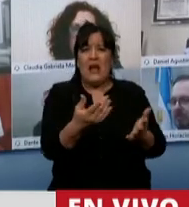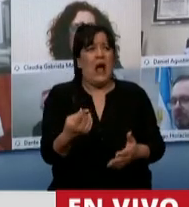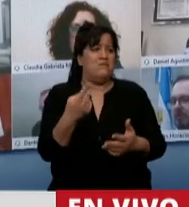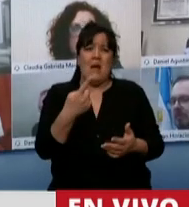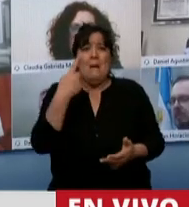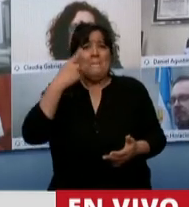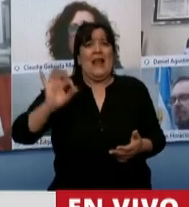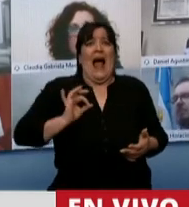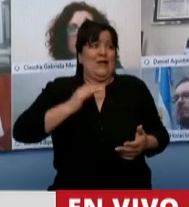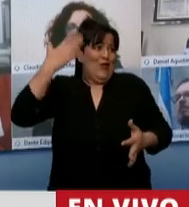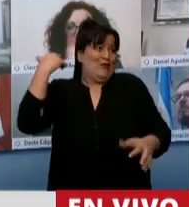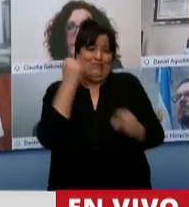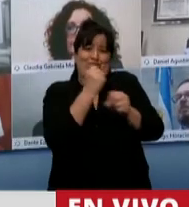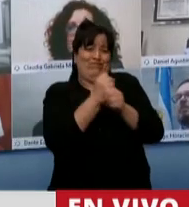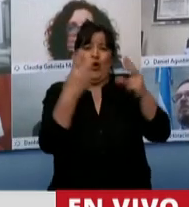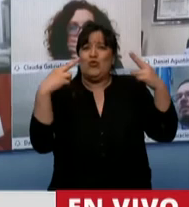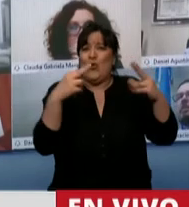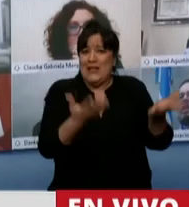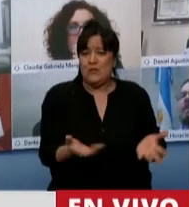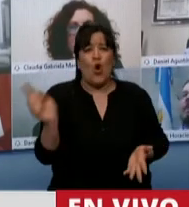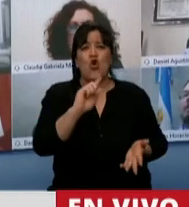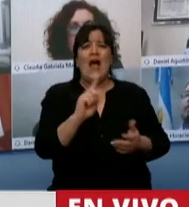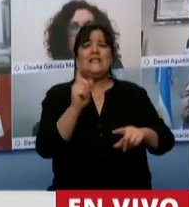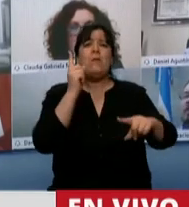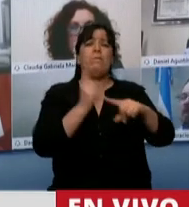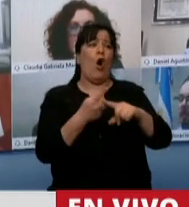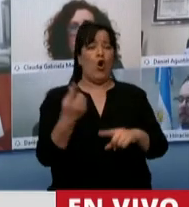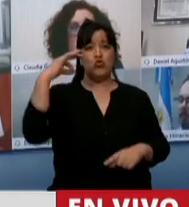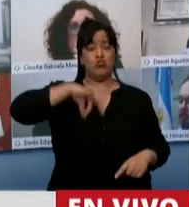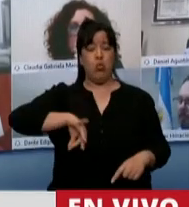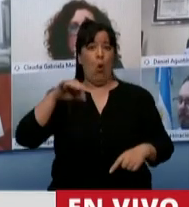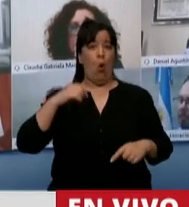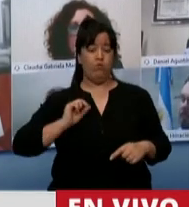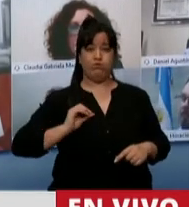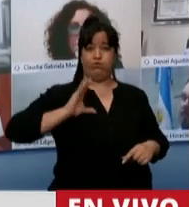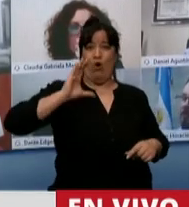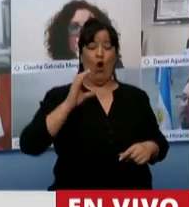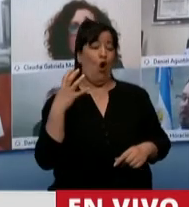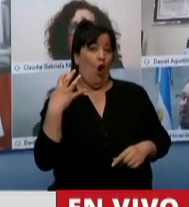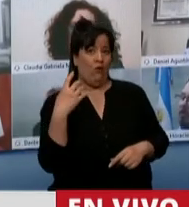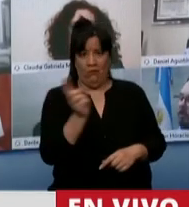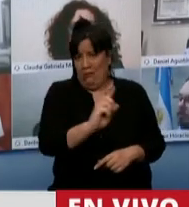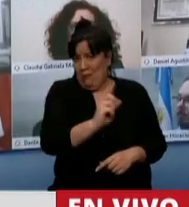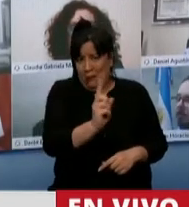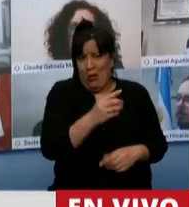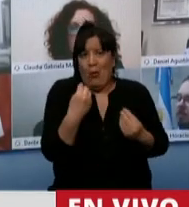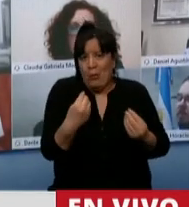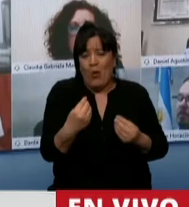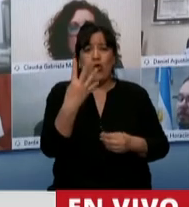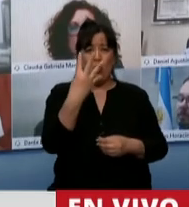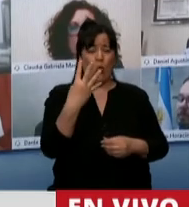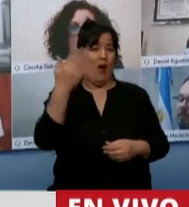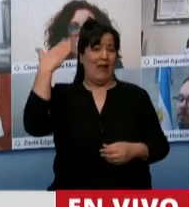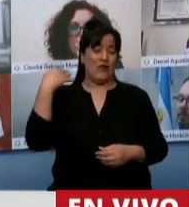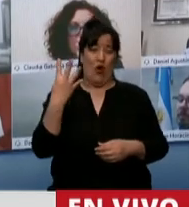años viven de esta actividad. Y les puedo asegurar que no es por la gran rentabilidad que tiene, porque durante los cuatro gobiernos de